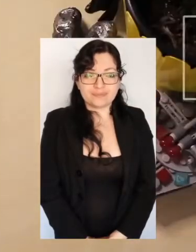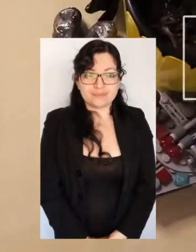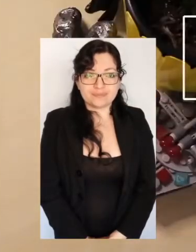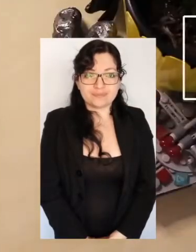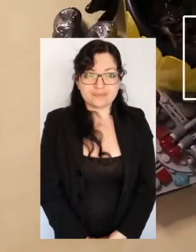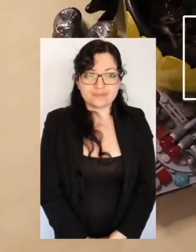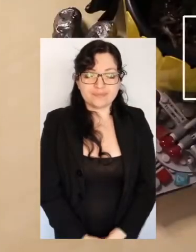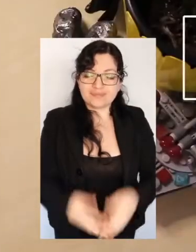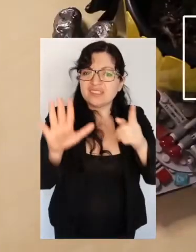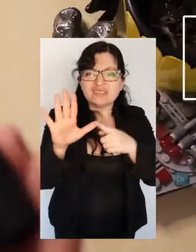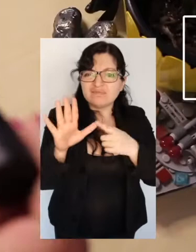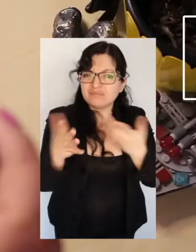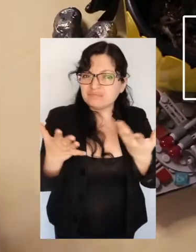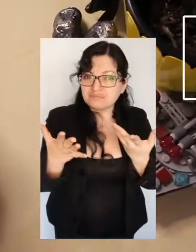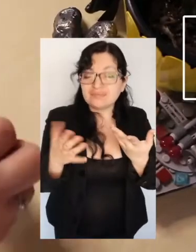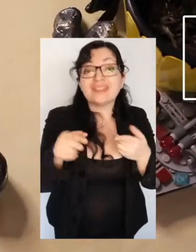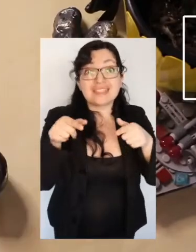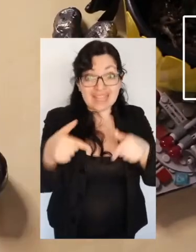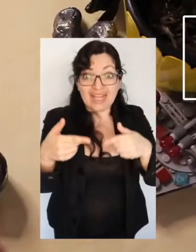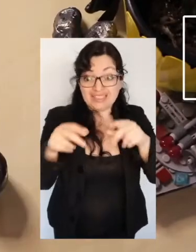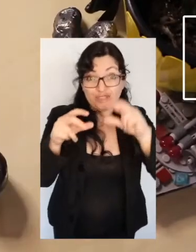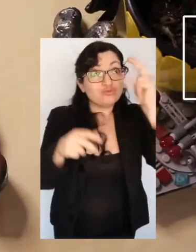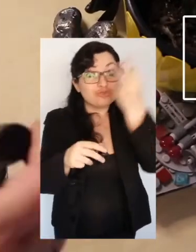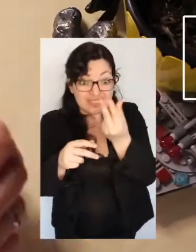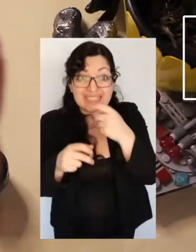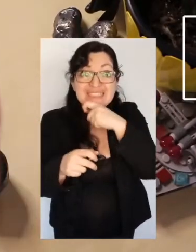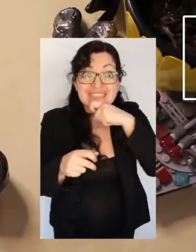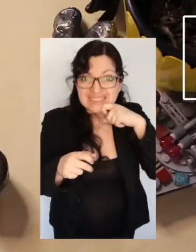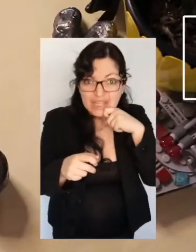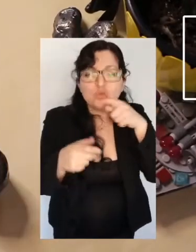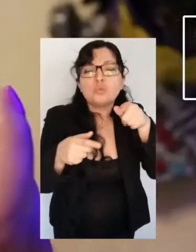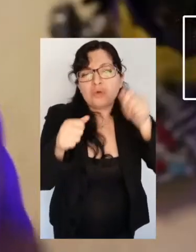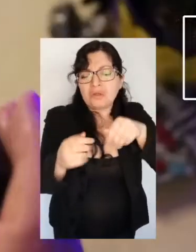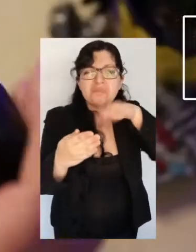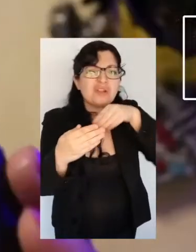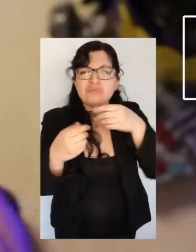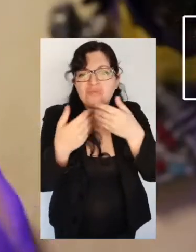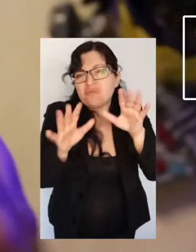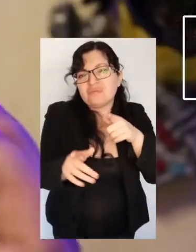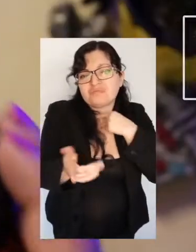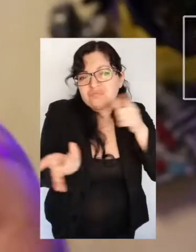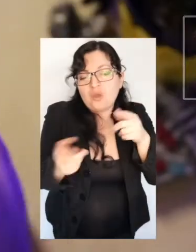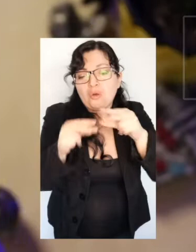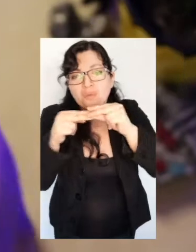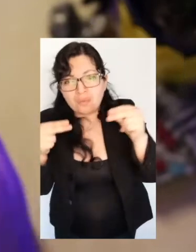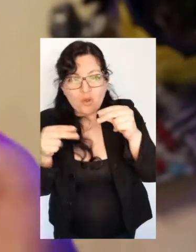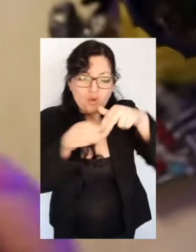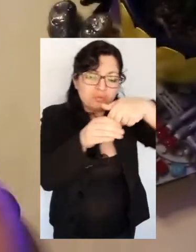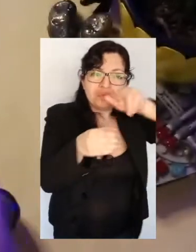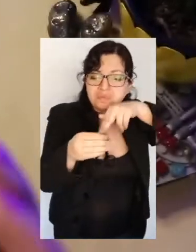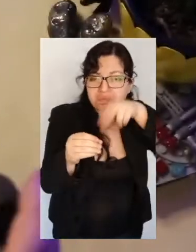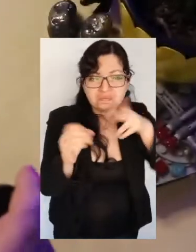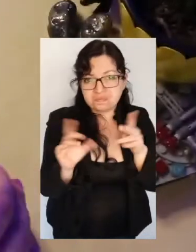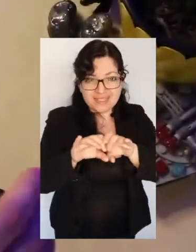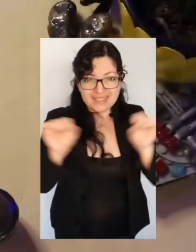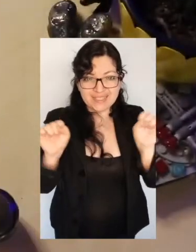5. Ahora que tu asteroide ya está seco, píntalo como quieras, con plumones o témpera. ¡Y listo!